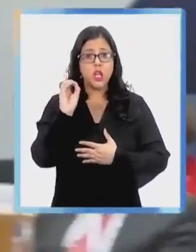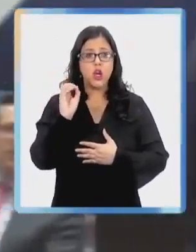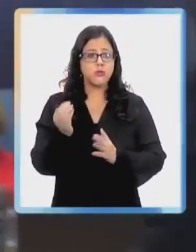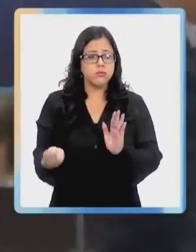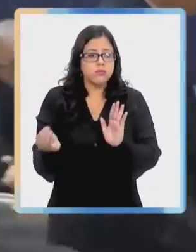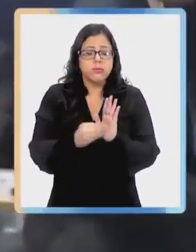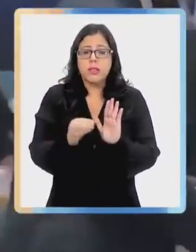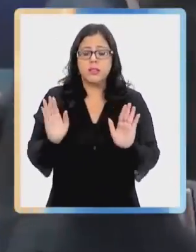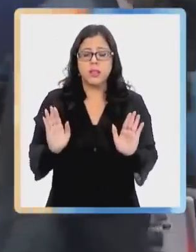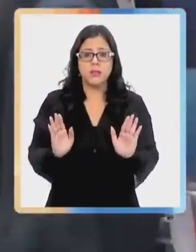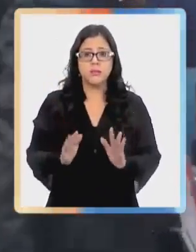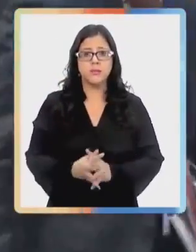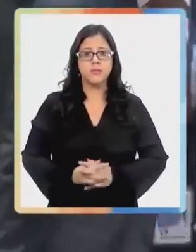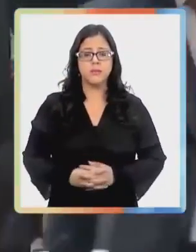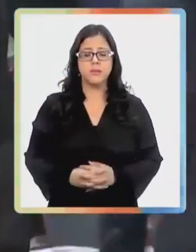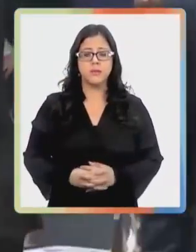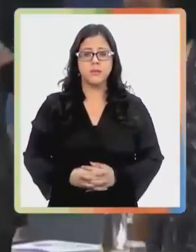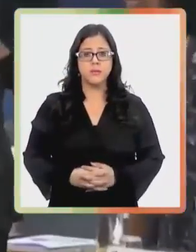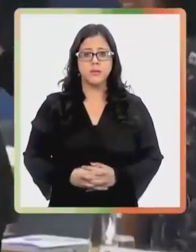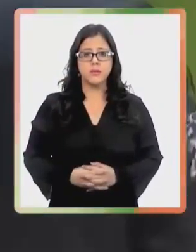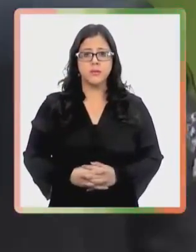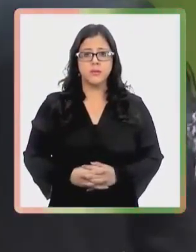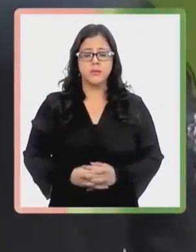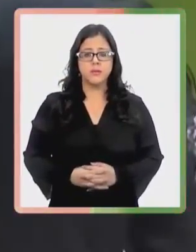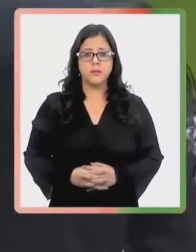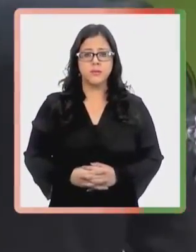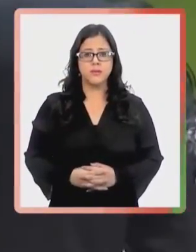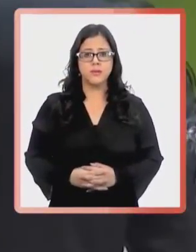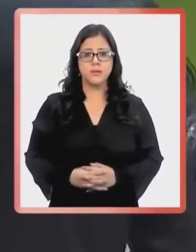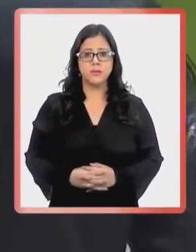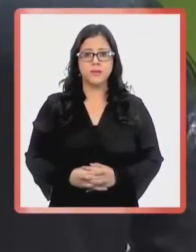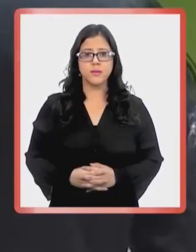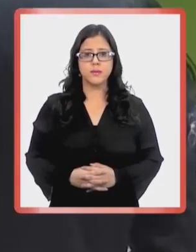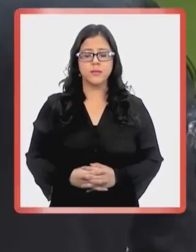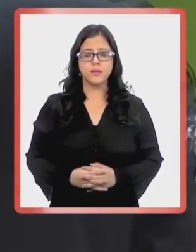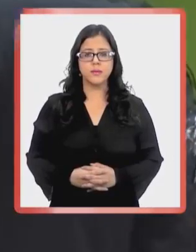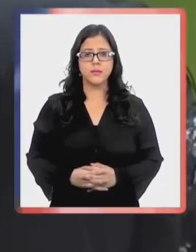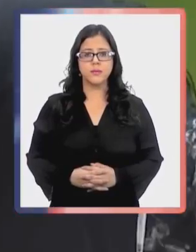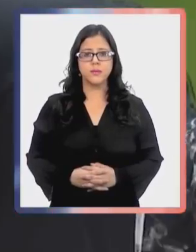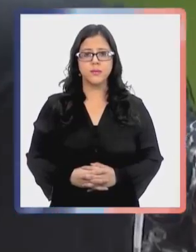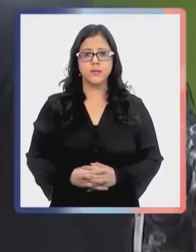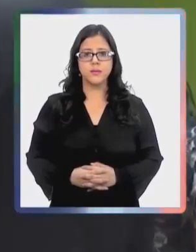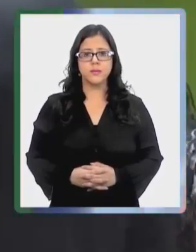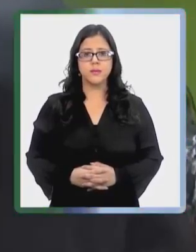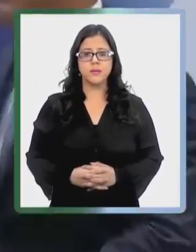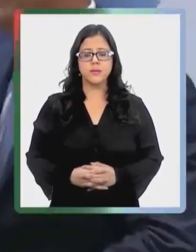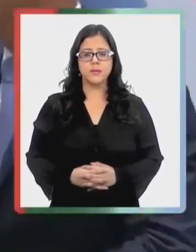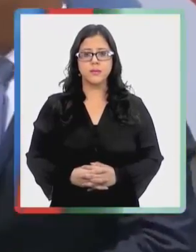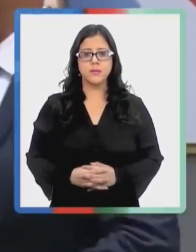extraordinaria. La reunión fue a mi punto de vista extraordinaria.